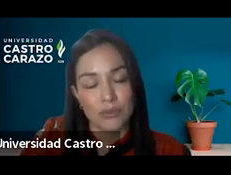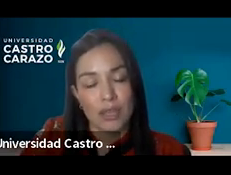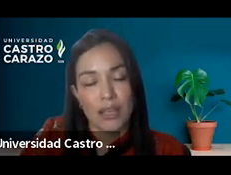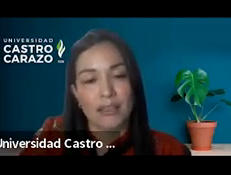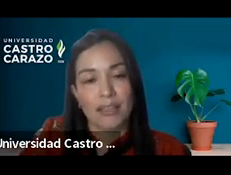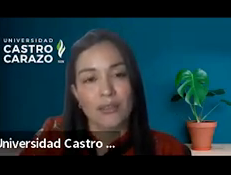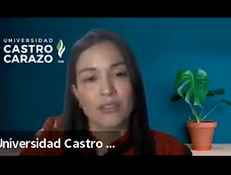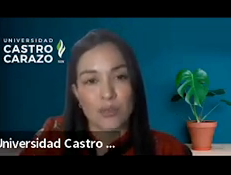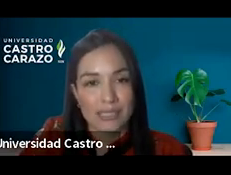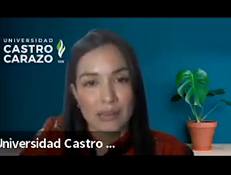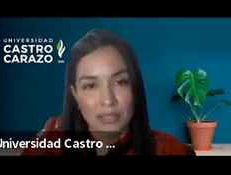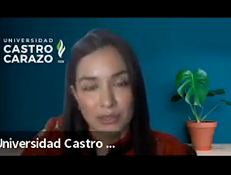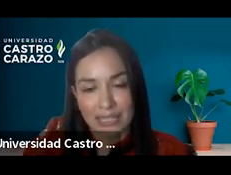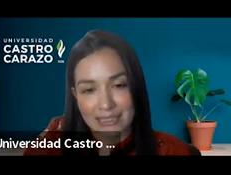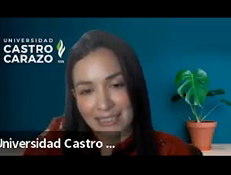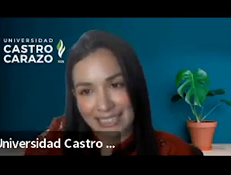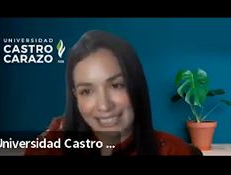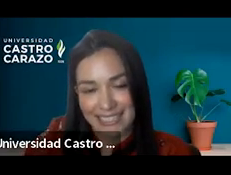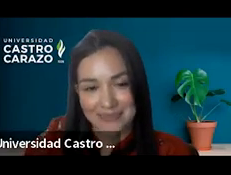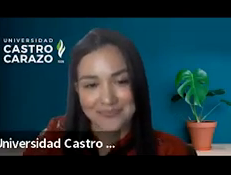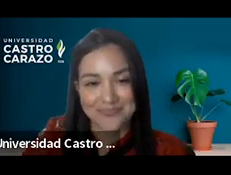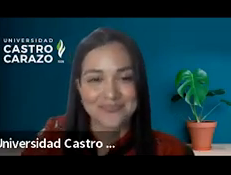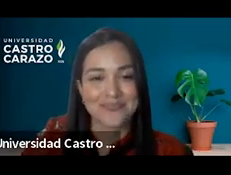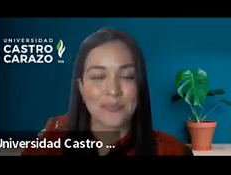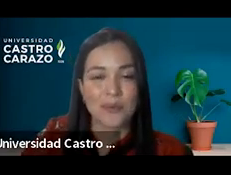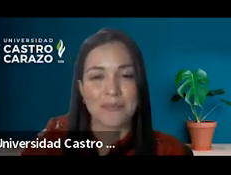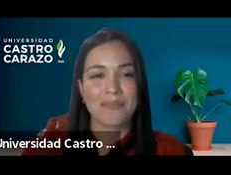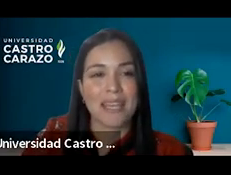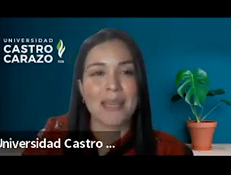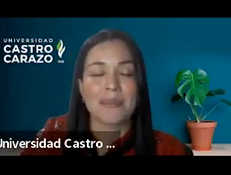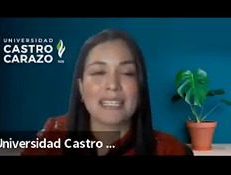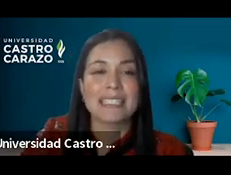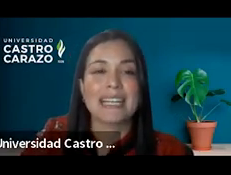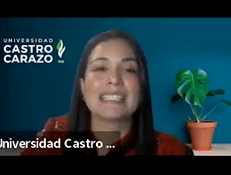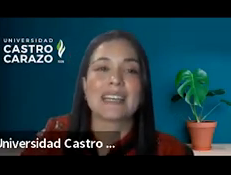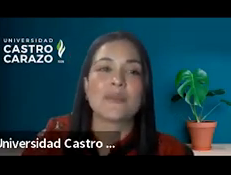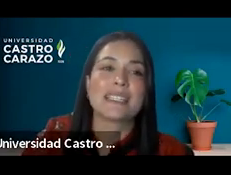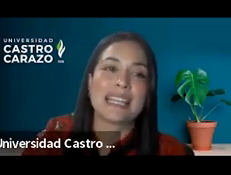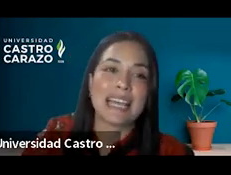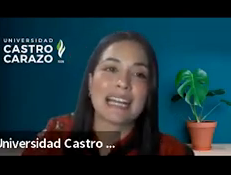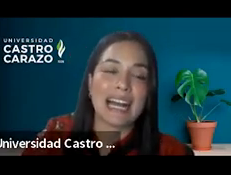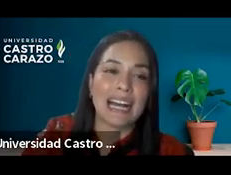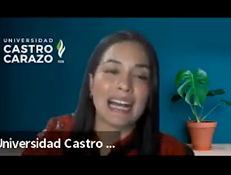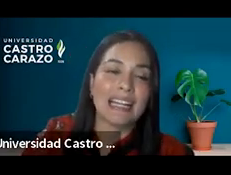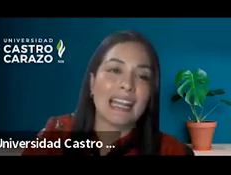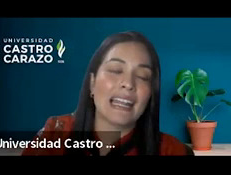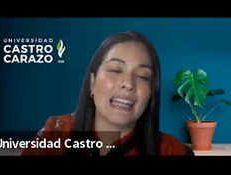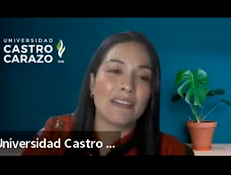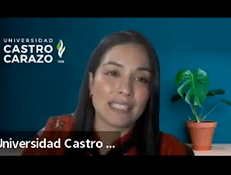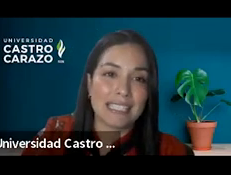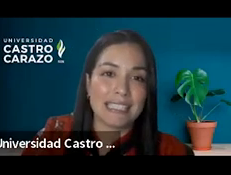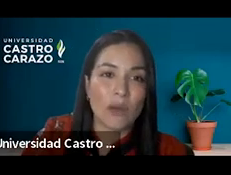estaremos dando respuesta a la mayor cantidad de ellas. Muy bien, para iniciar les quiero presentar a